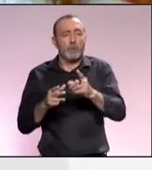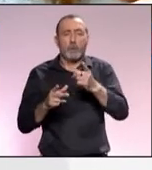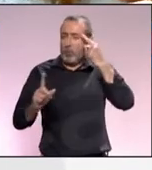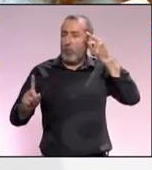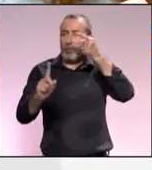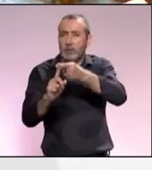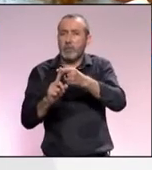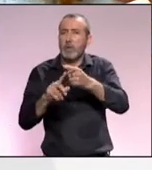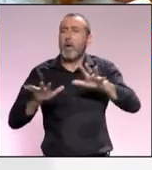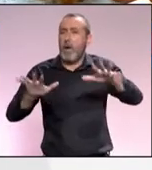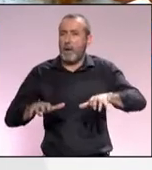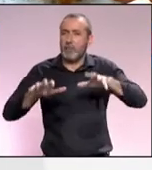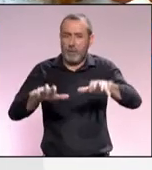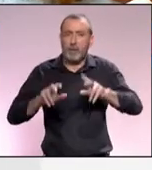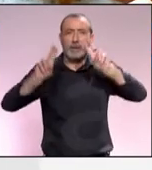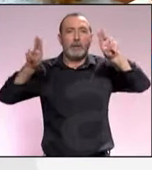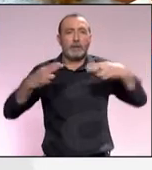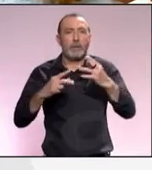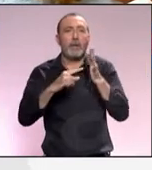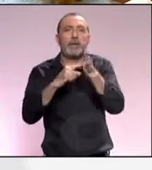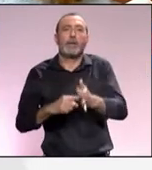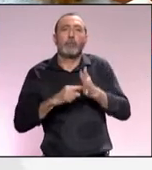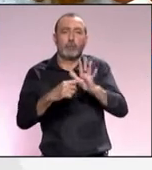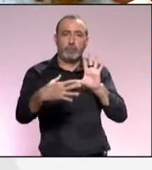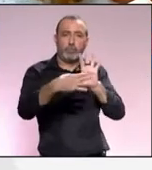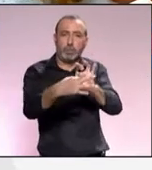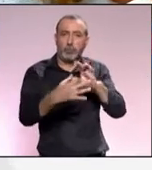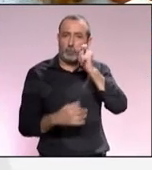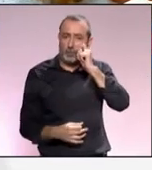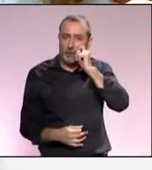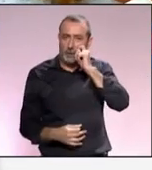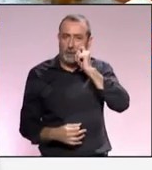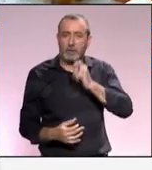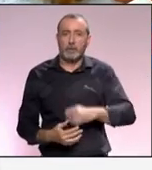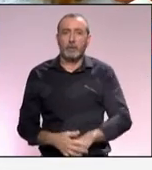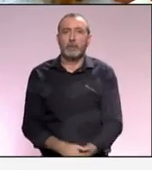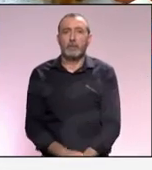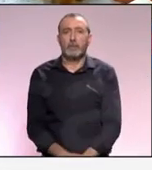hemos fijado varios objetivos ambiciosos en materia de industria turística y